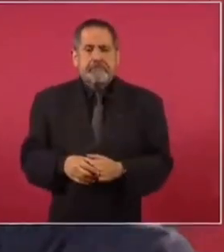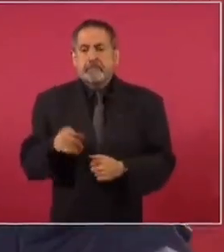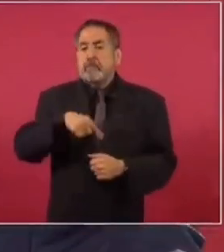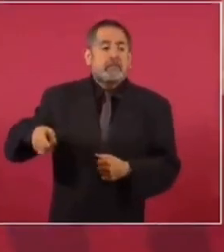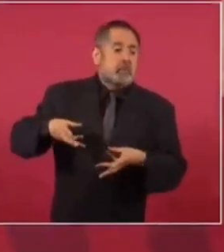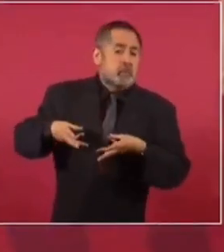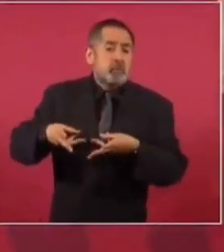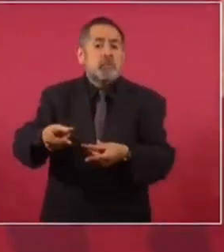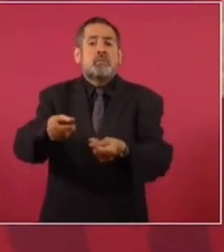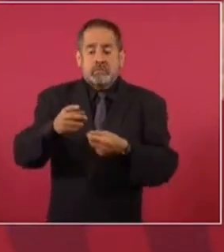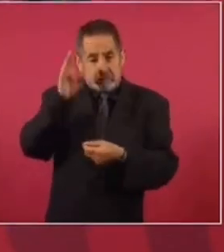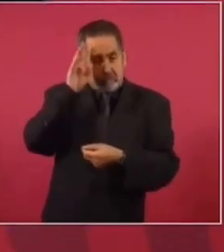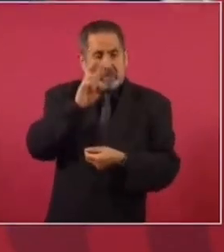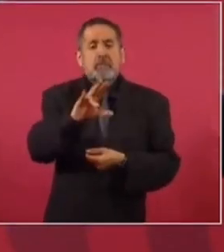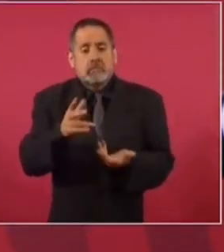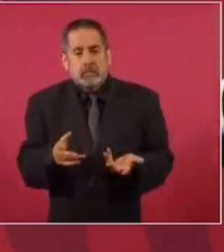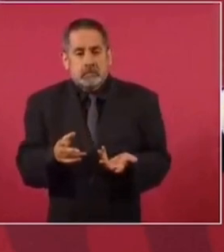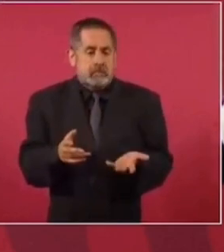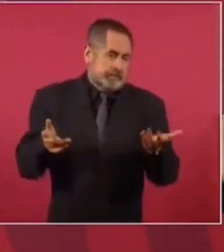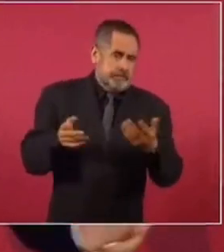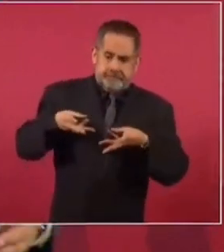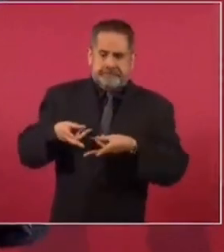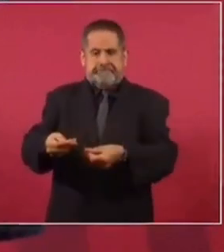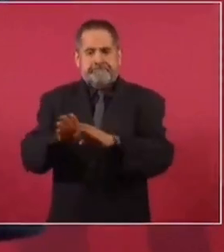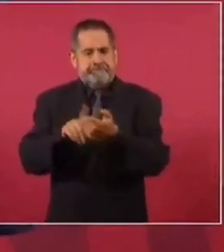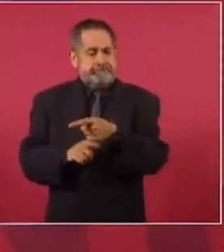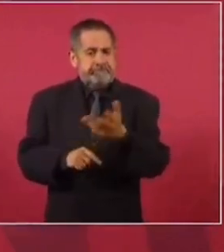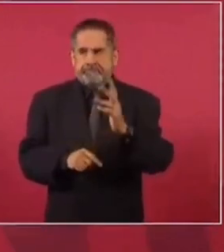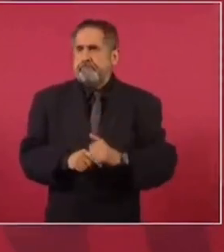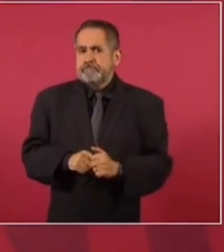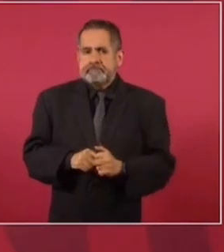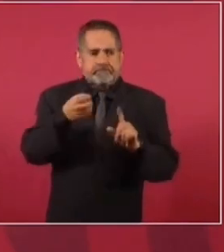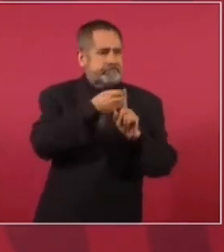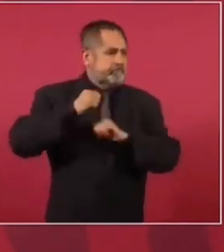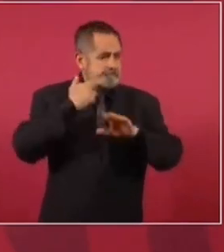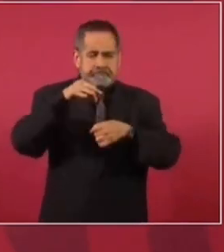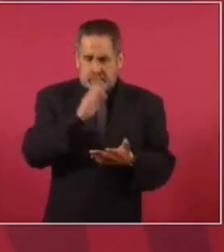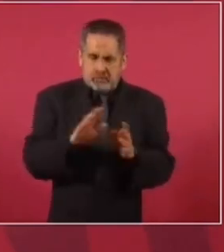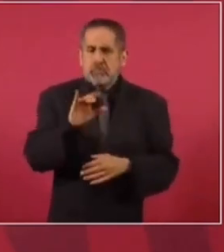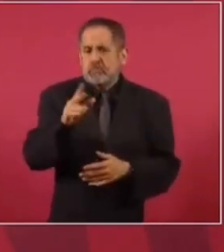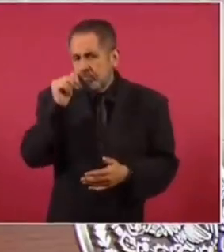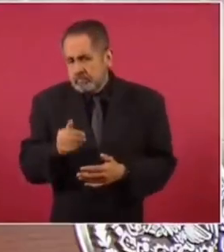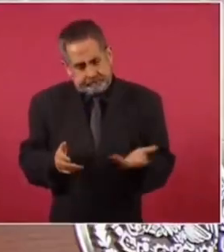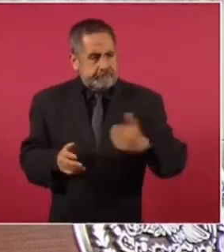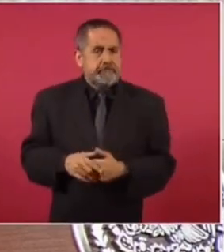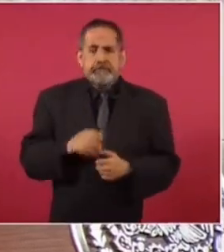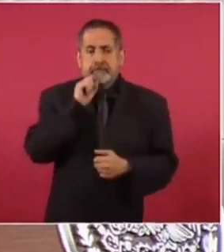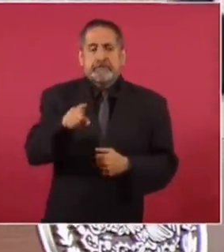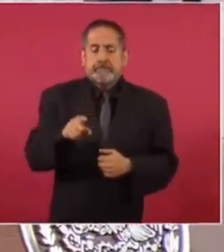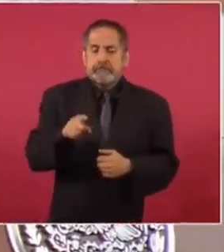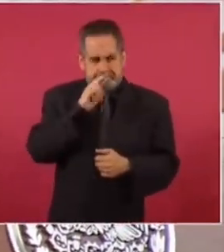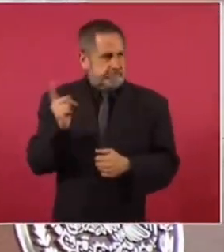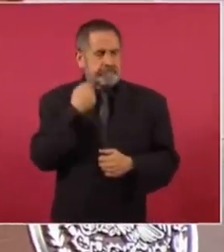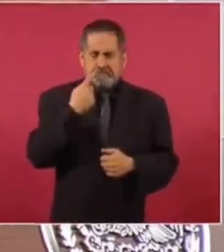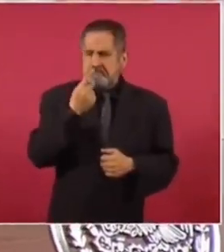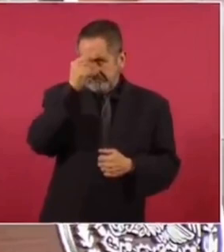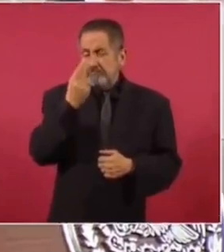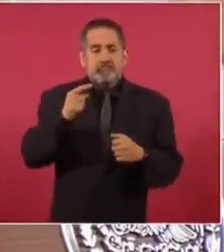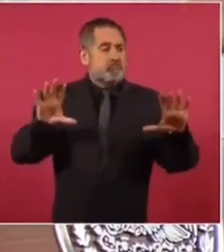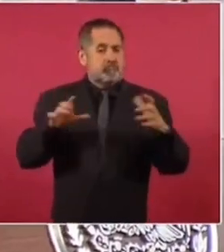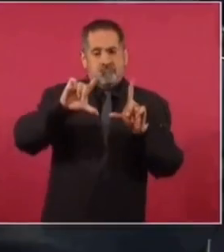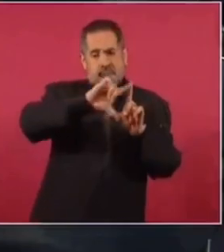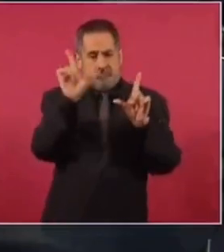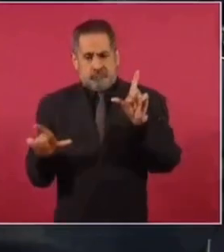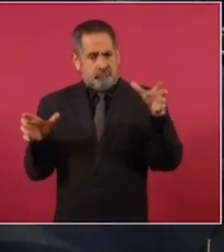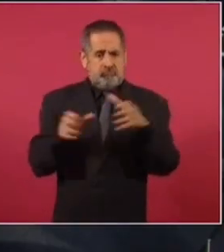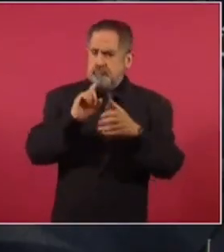que no se gaste tanto en la organización de las elecciones? ¿Quién no está de acuerdo en que solo haya un organismo